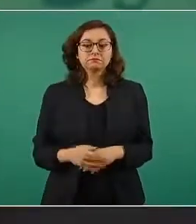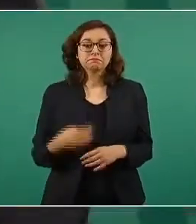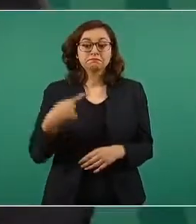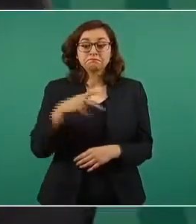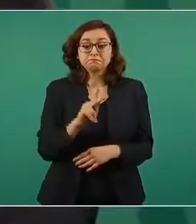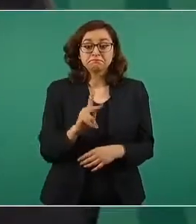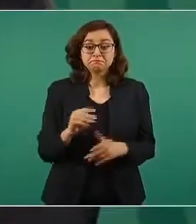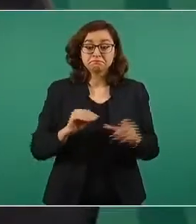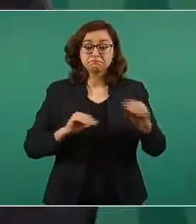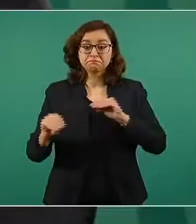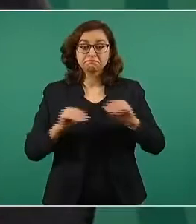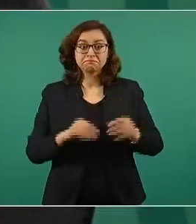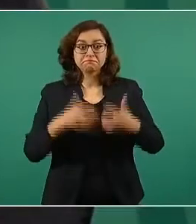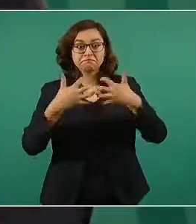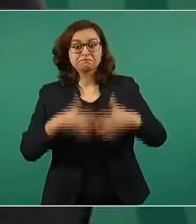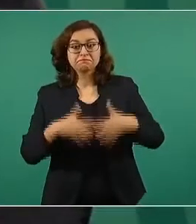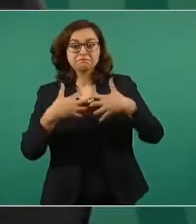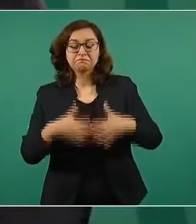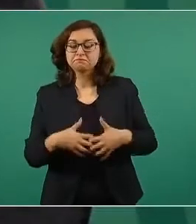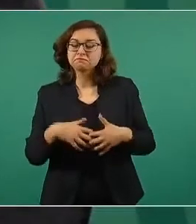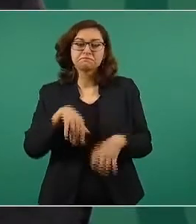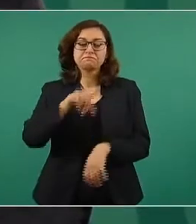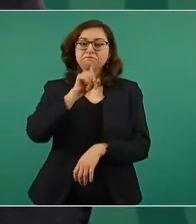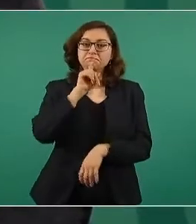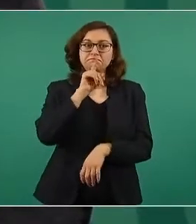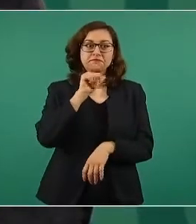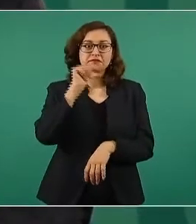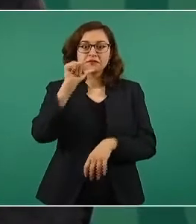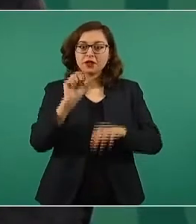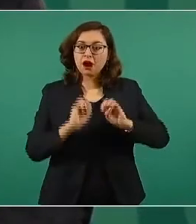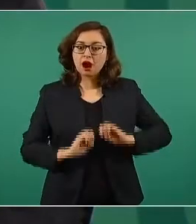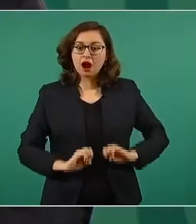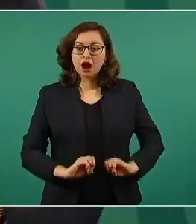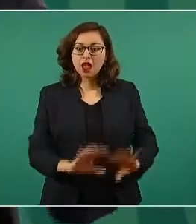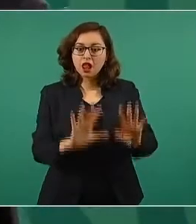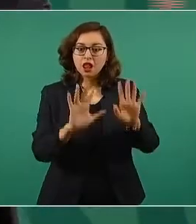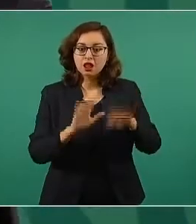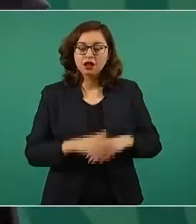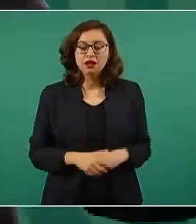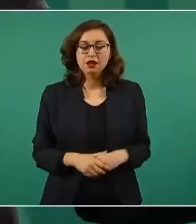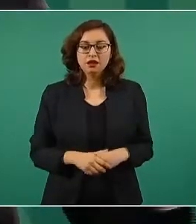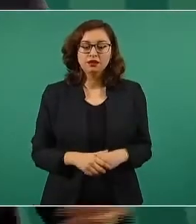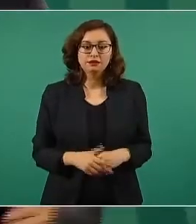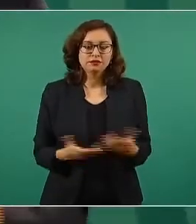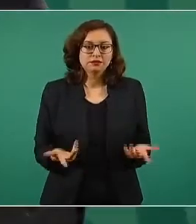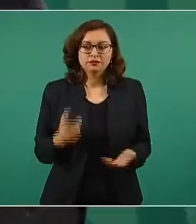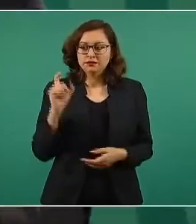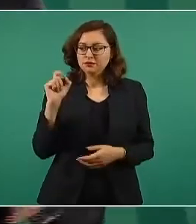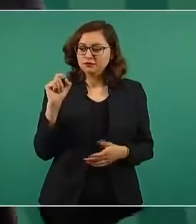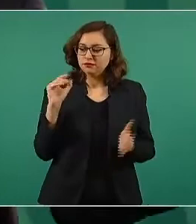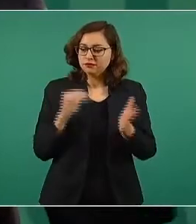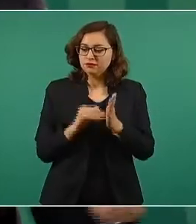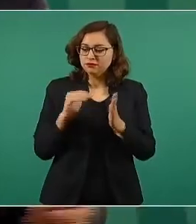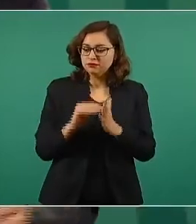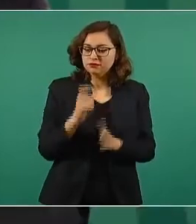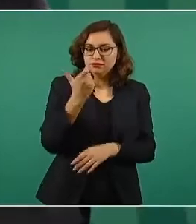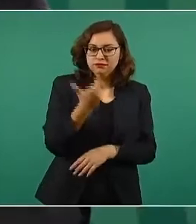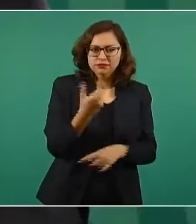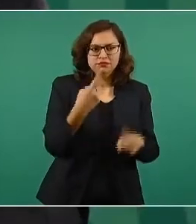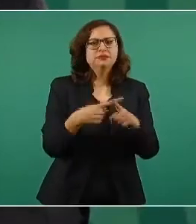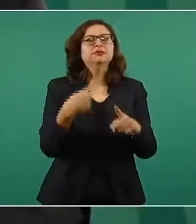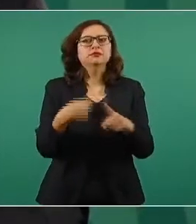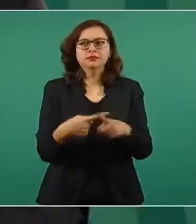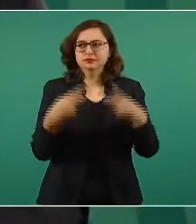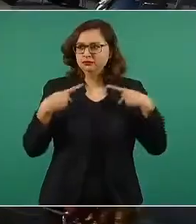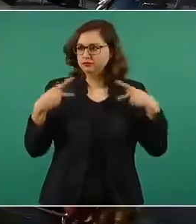echar a andar. Dinero del pueblo, dinero del presupuesto,